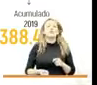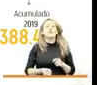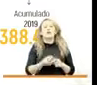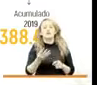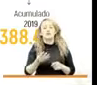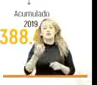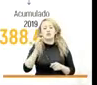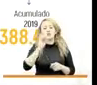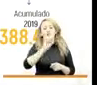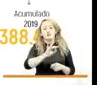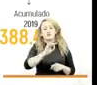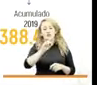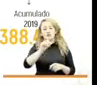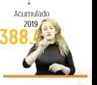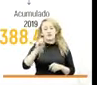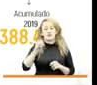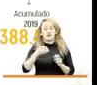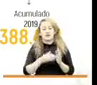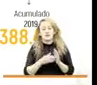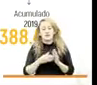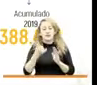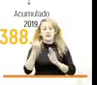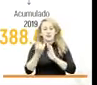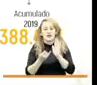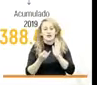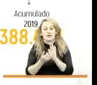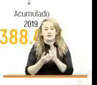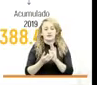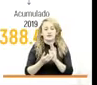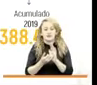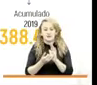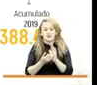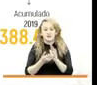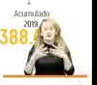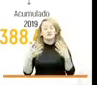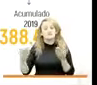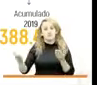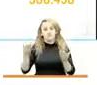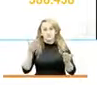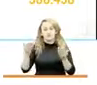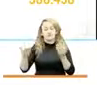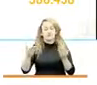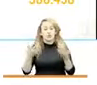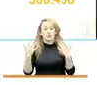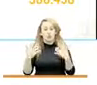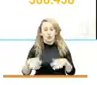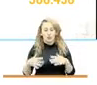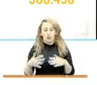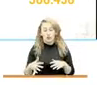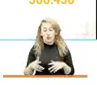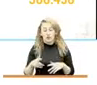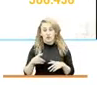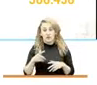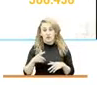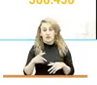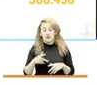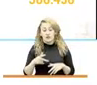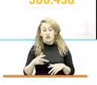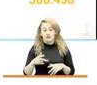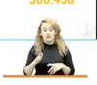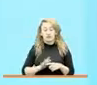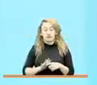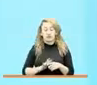.000 imágenes digitalizadas, podrán medir el alto nivel de ejecución que